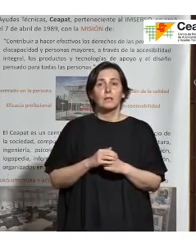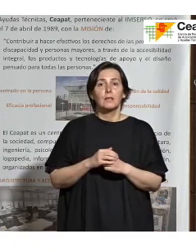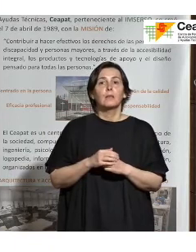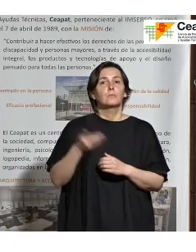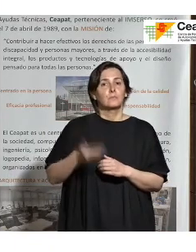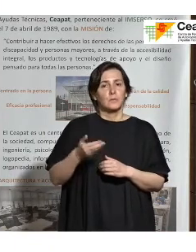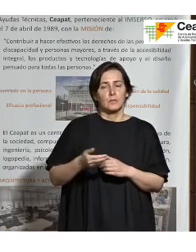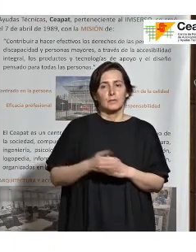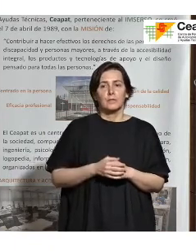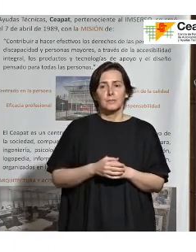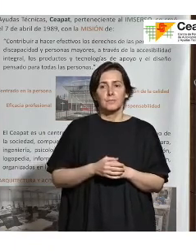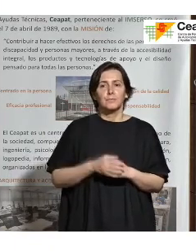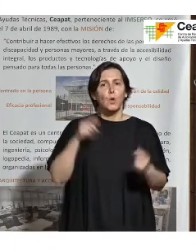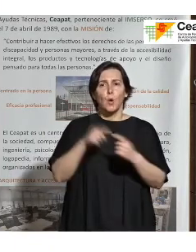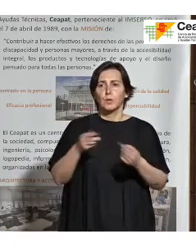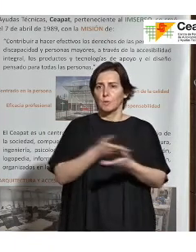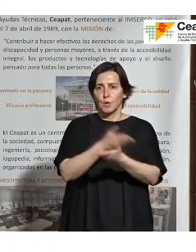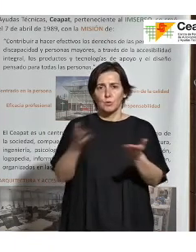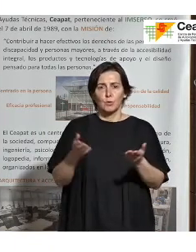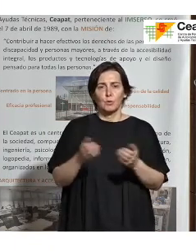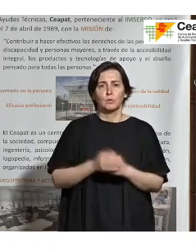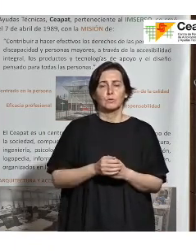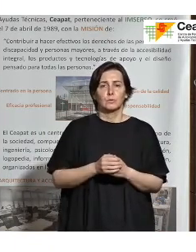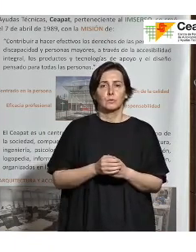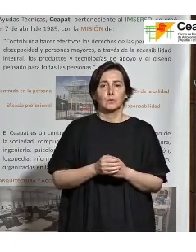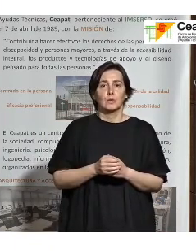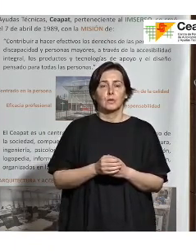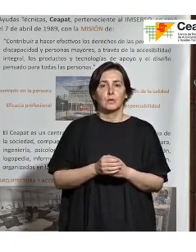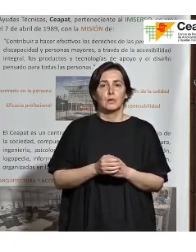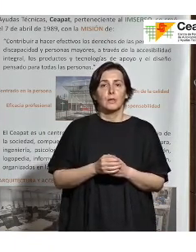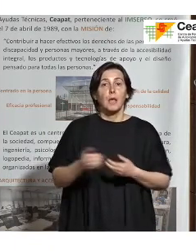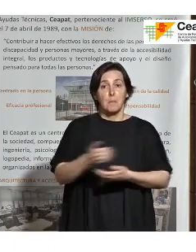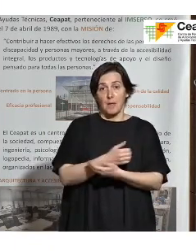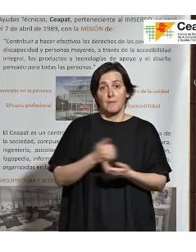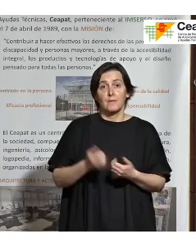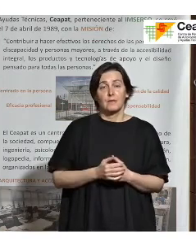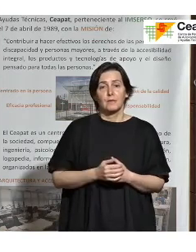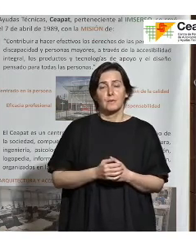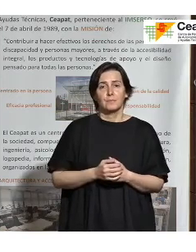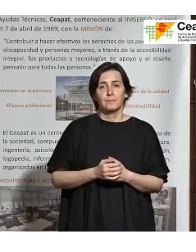importancia, ¿no? Y si no que llegue a todos y dónde tiene que llegar, a todos los lugares donde tiene que llegar, ¿no?